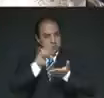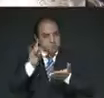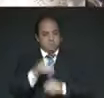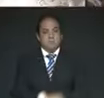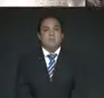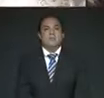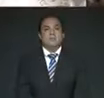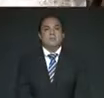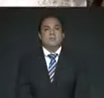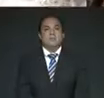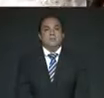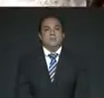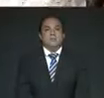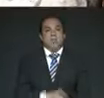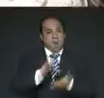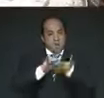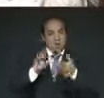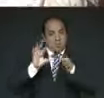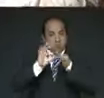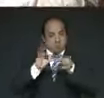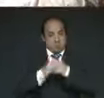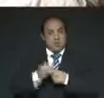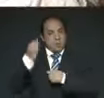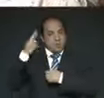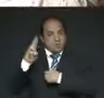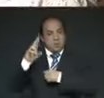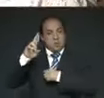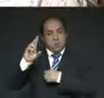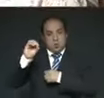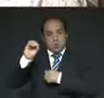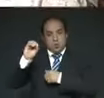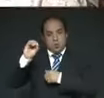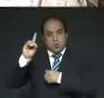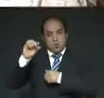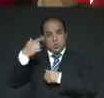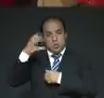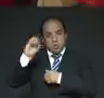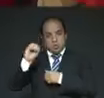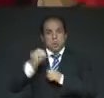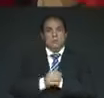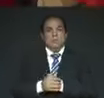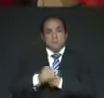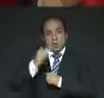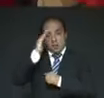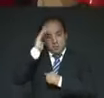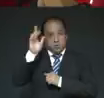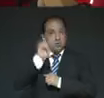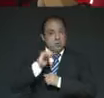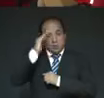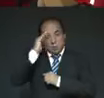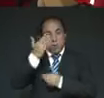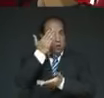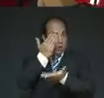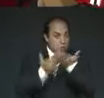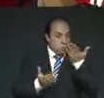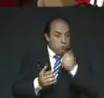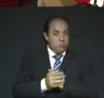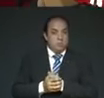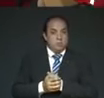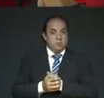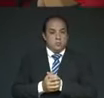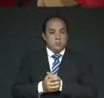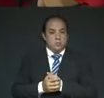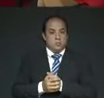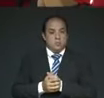Estimamos la intervención del maestro Rodrigo Díaz González. Damas y caballeros, a continuación, las y los